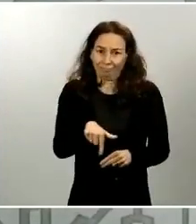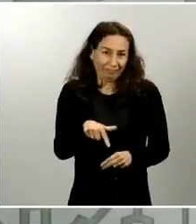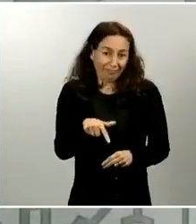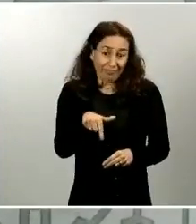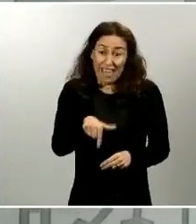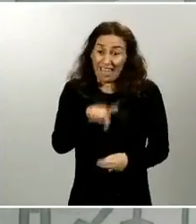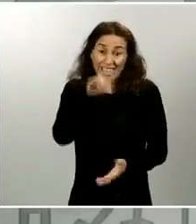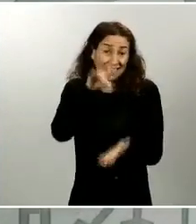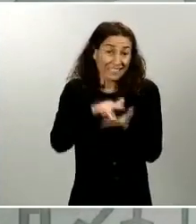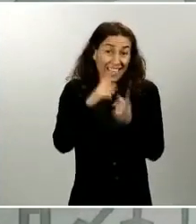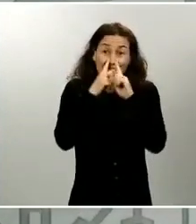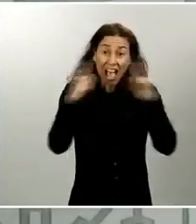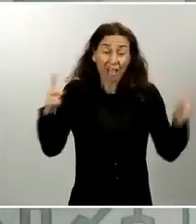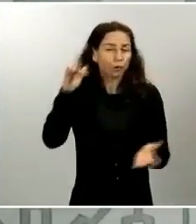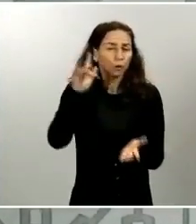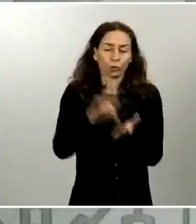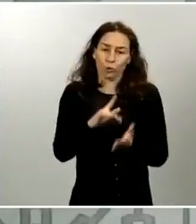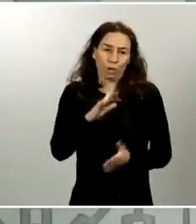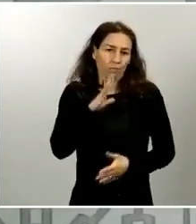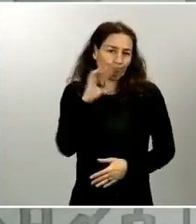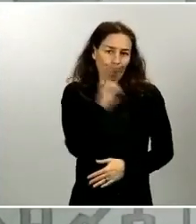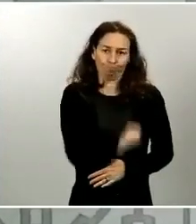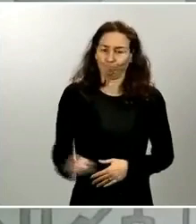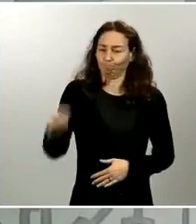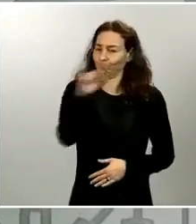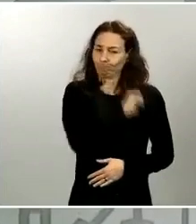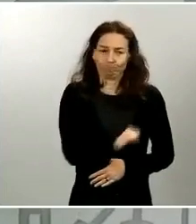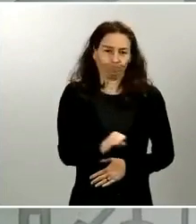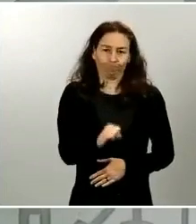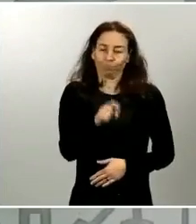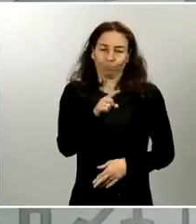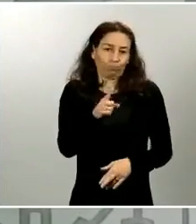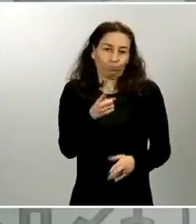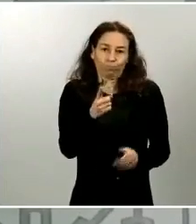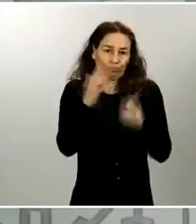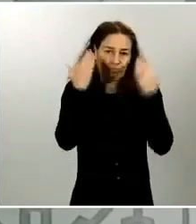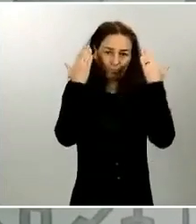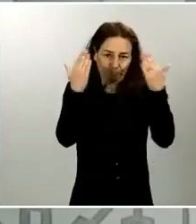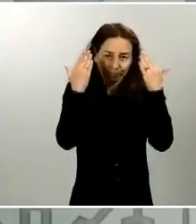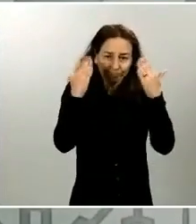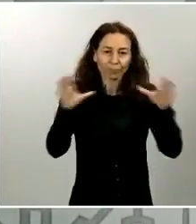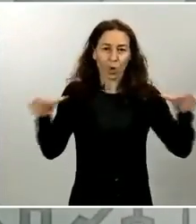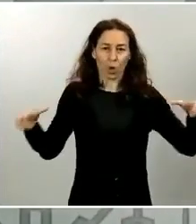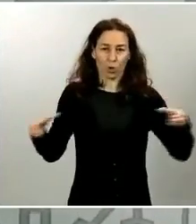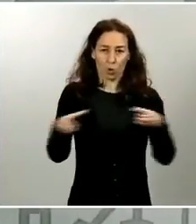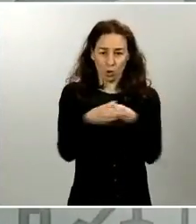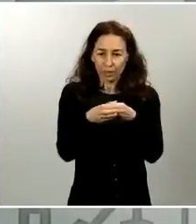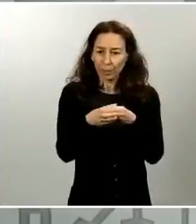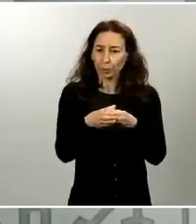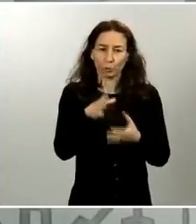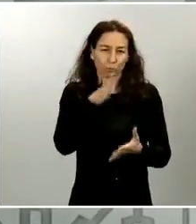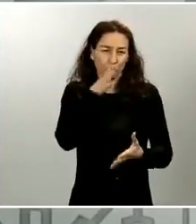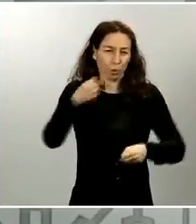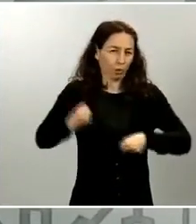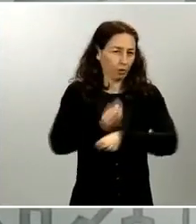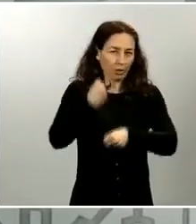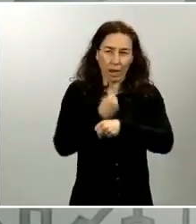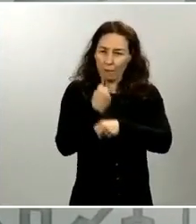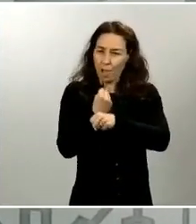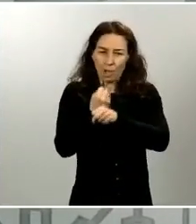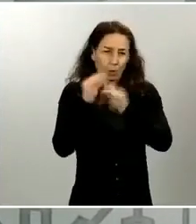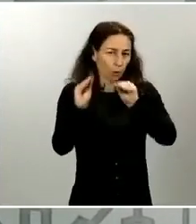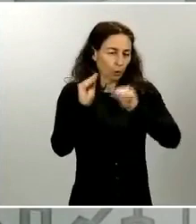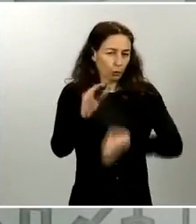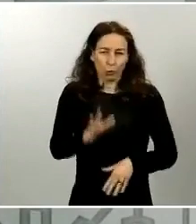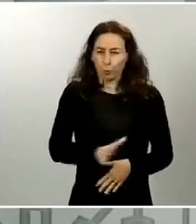el hacer una mención especial a este colectivo que tanto está aportando en la resolución de esta crisis y tanto